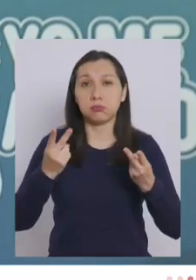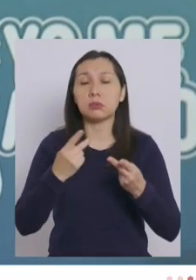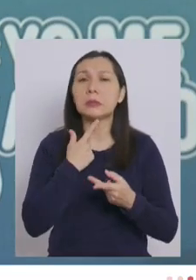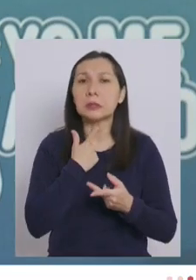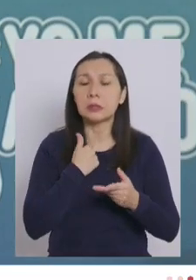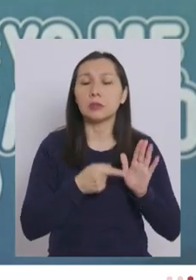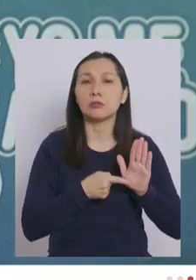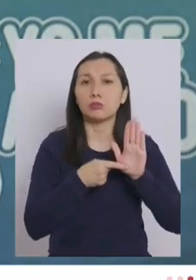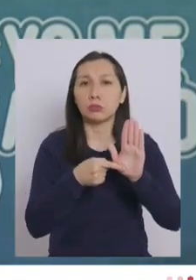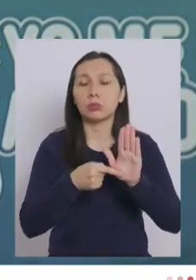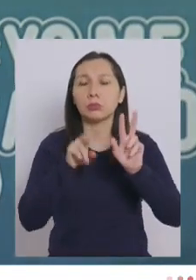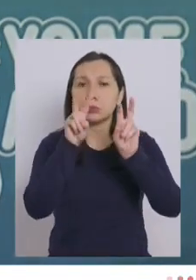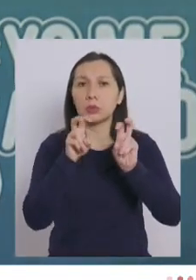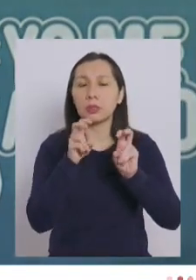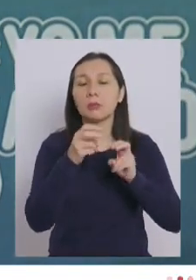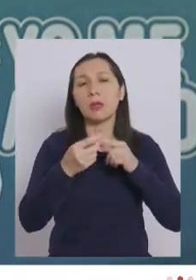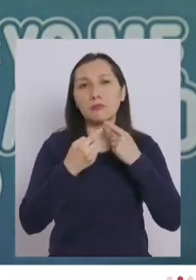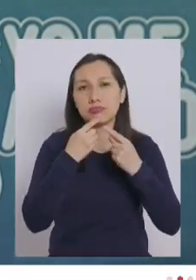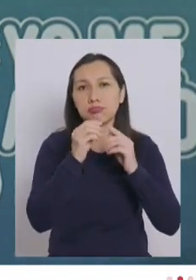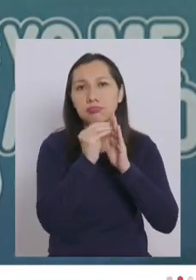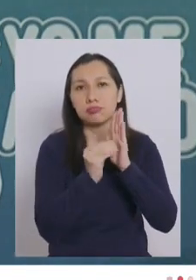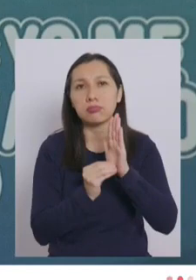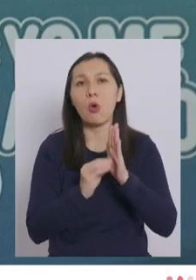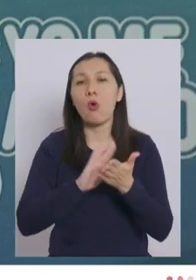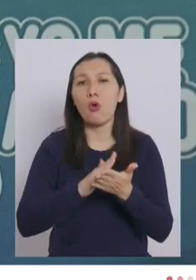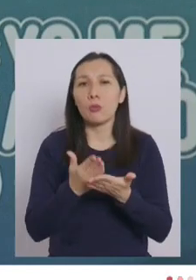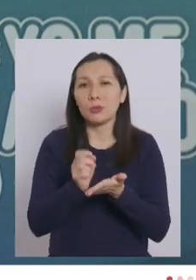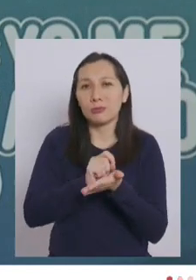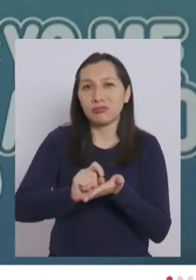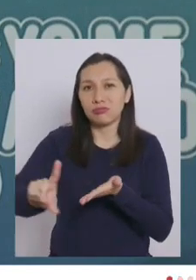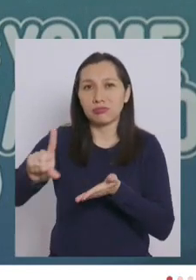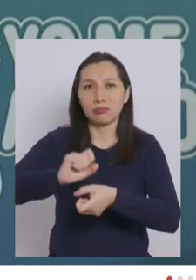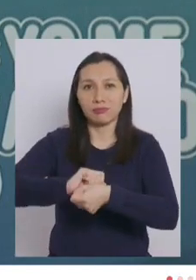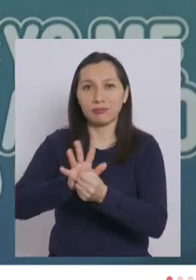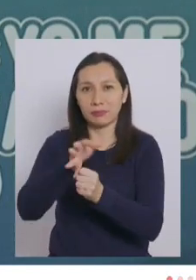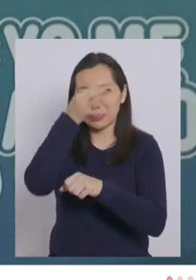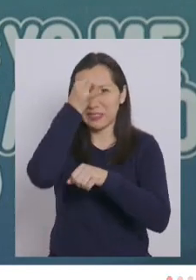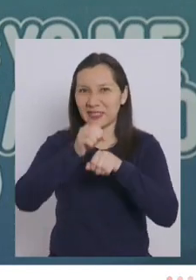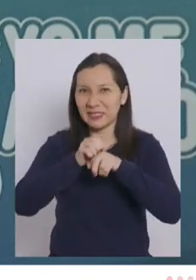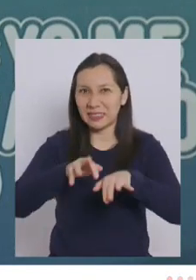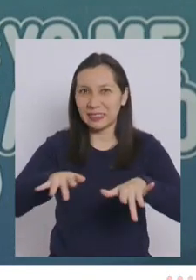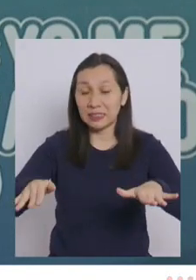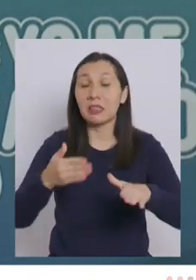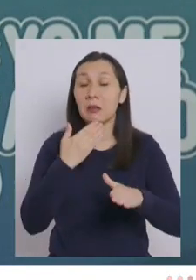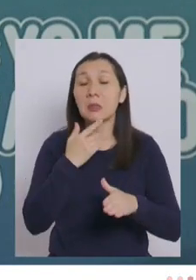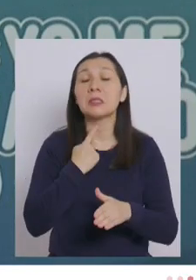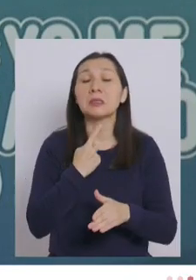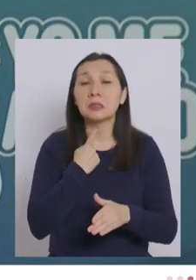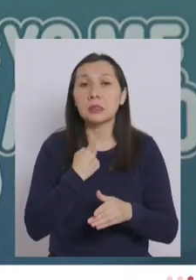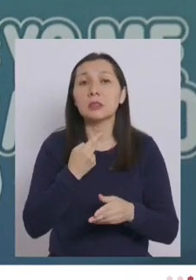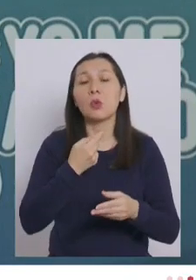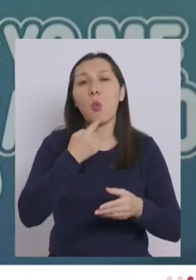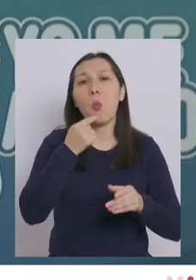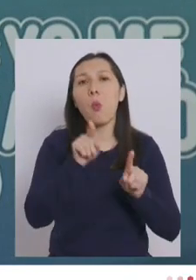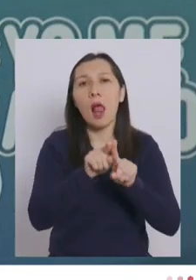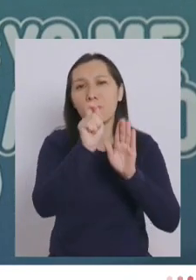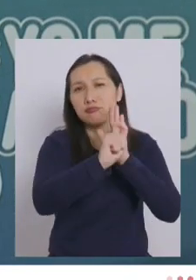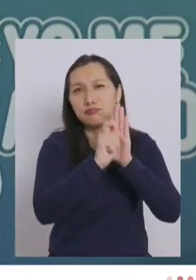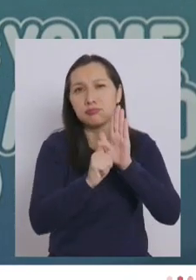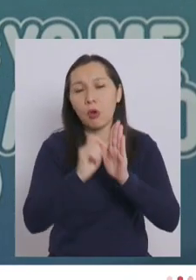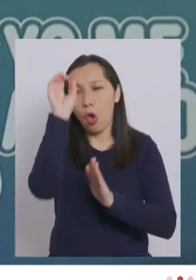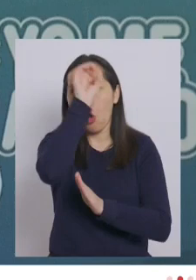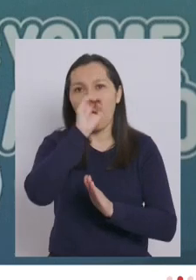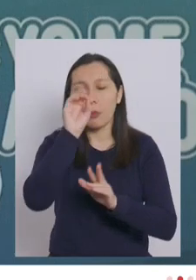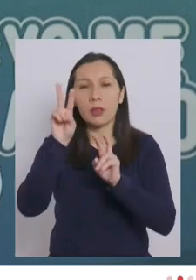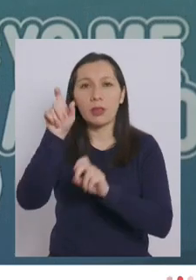interesantes notas acerca de la evolución de la pandemia. Y también interesantes columnas de opinión. Como por